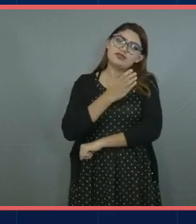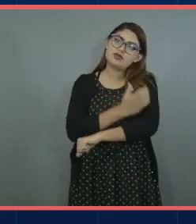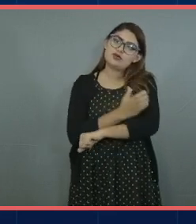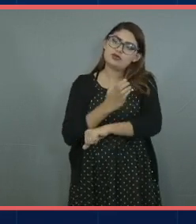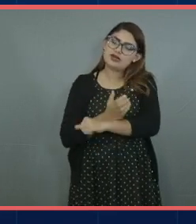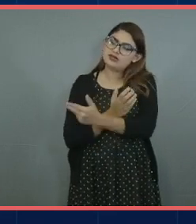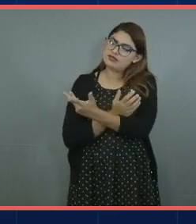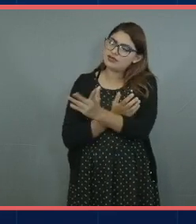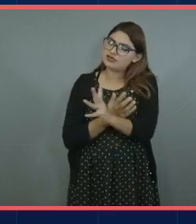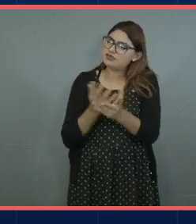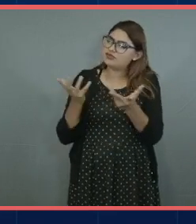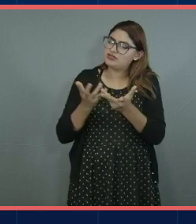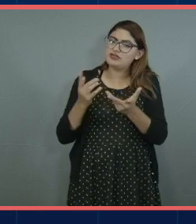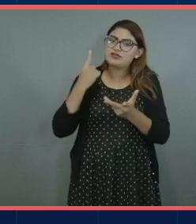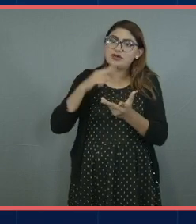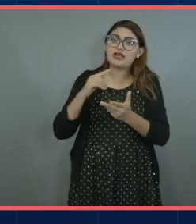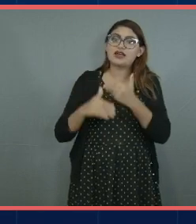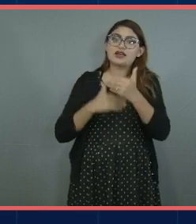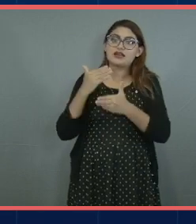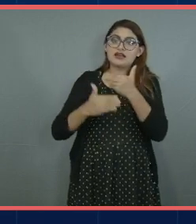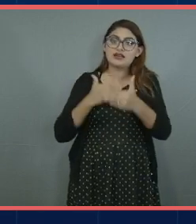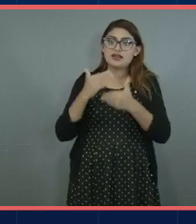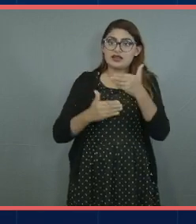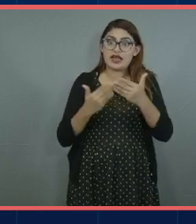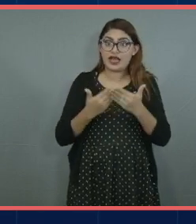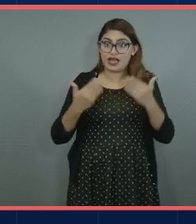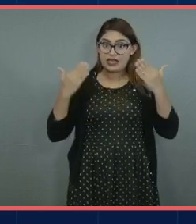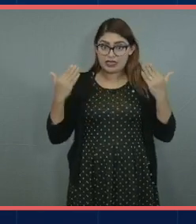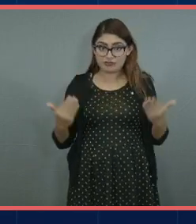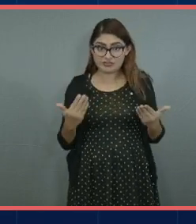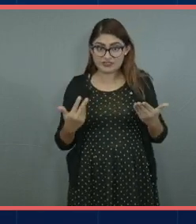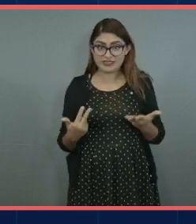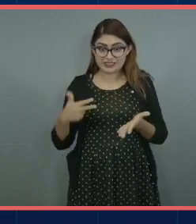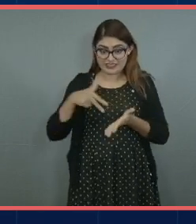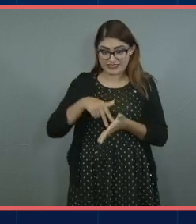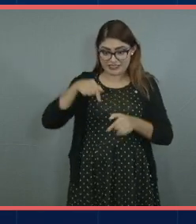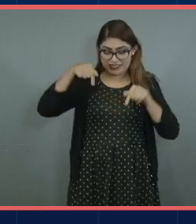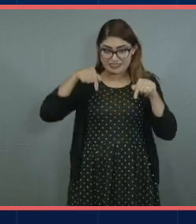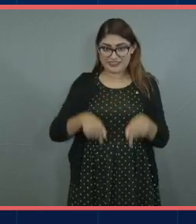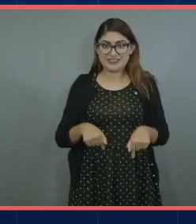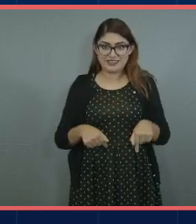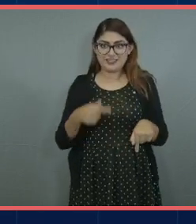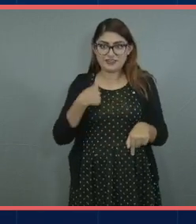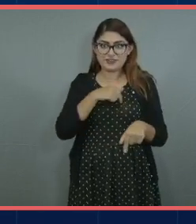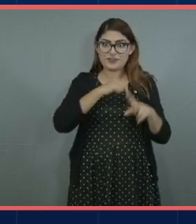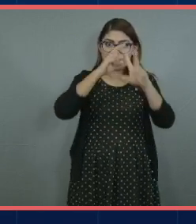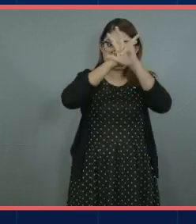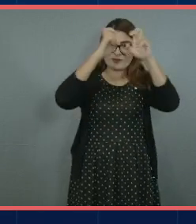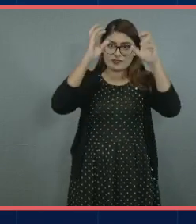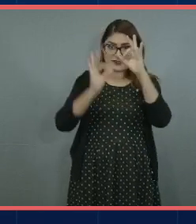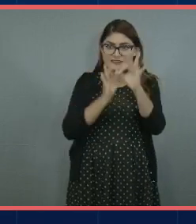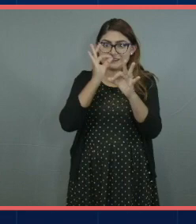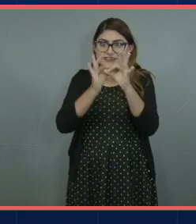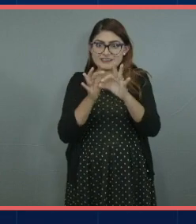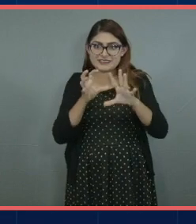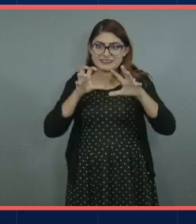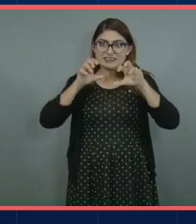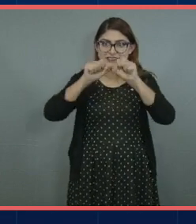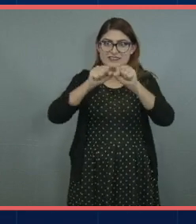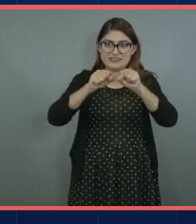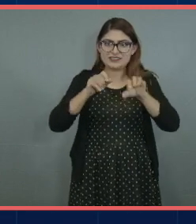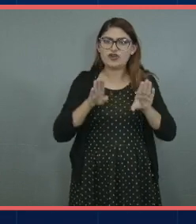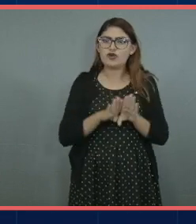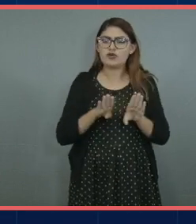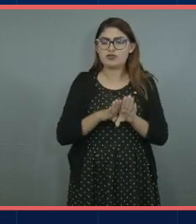nos ayudó a llegar hasta acá y pues cumplir cumplir la mayoría de nuestros sueños y yo creo que son son